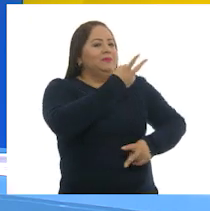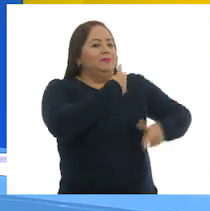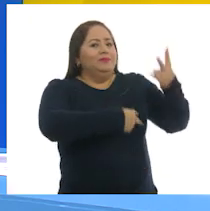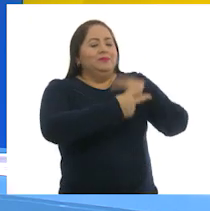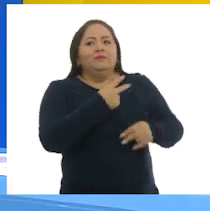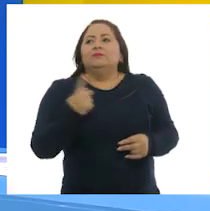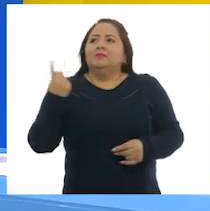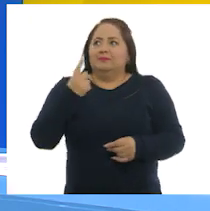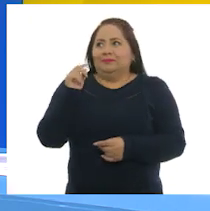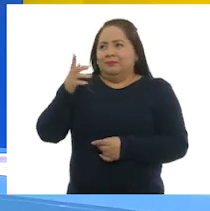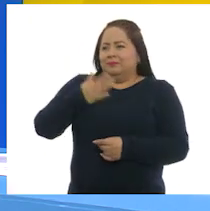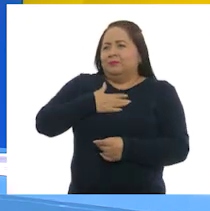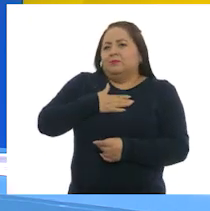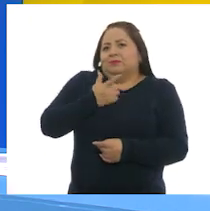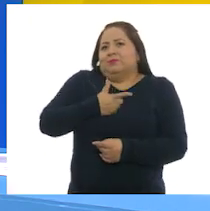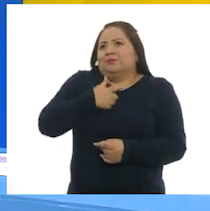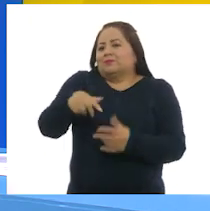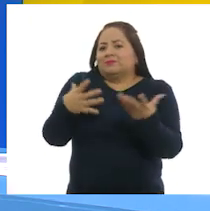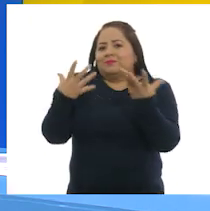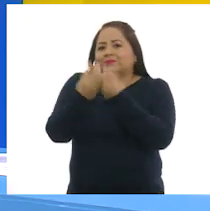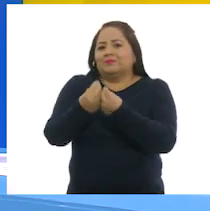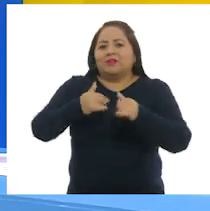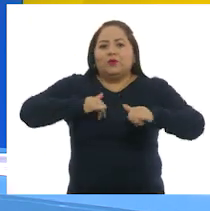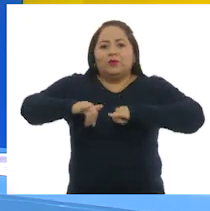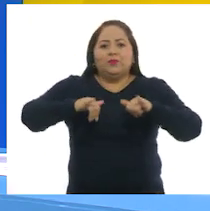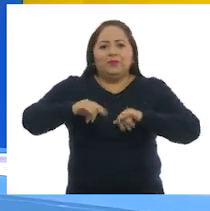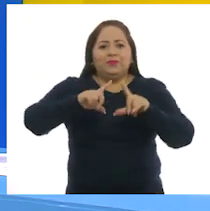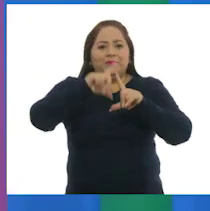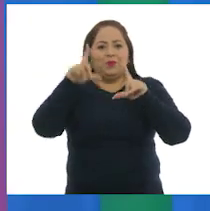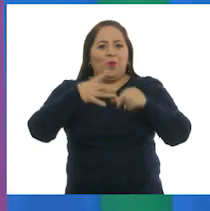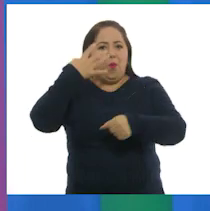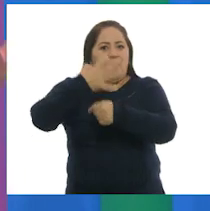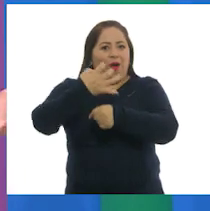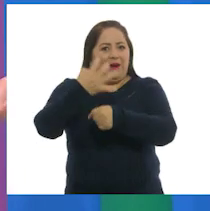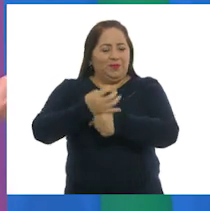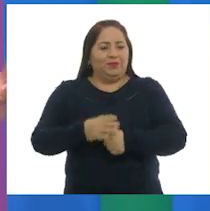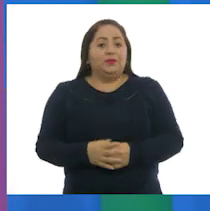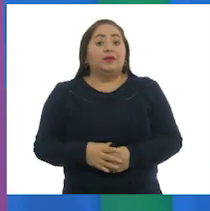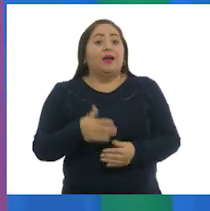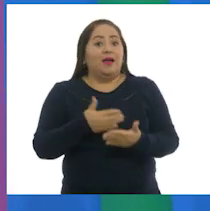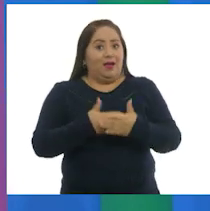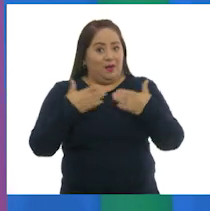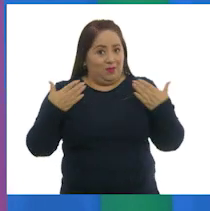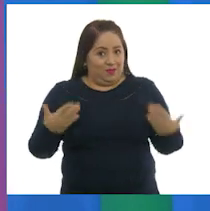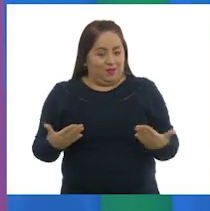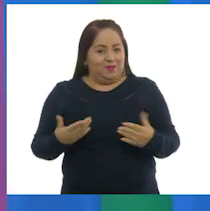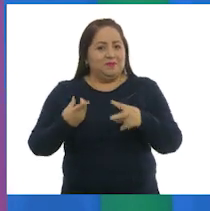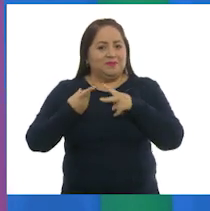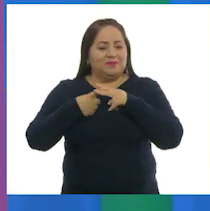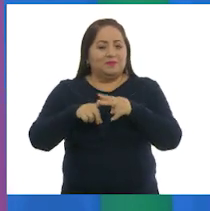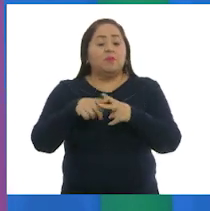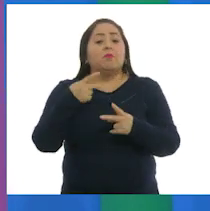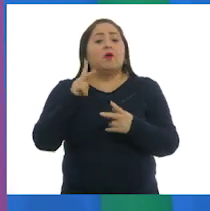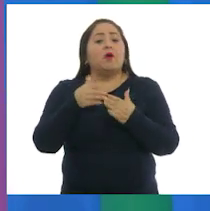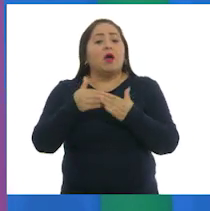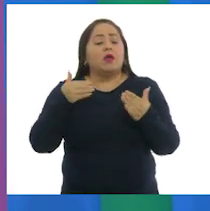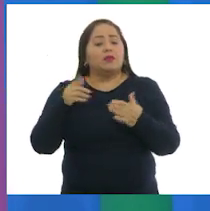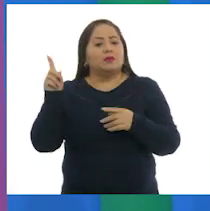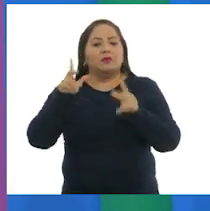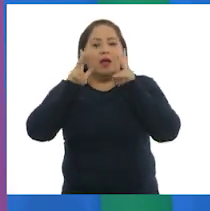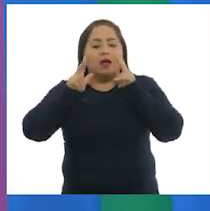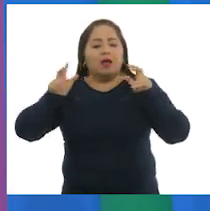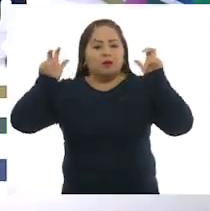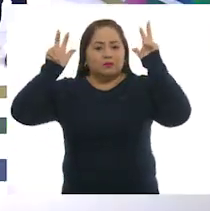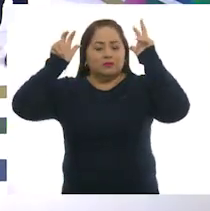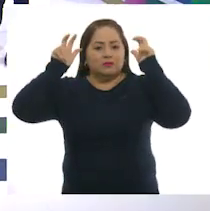tal, Larisa? Tanto gusto estar en esta clase de geografía cuarto grado. Gracias. Y ahora sí, comencemos. Pero antes, vamos con